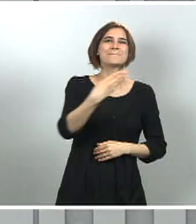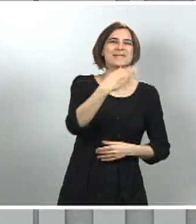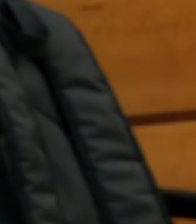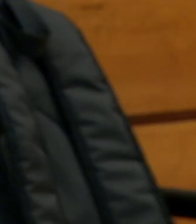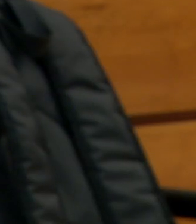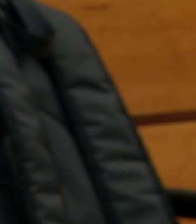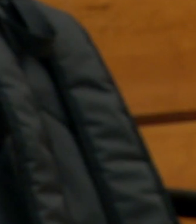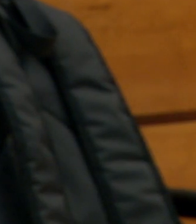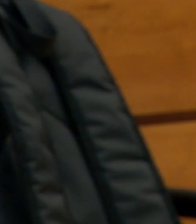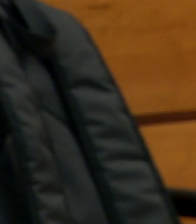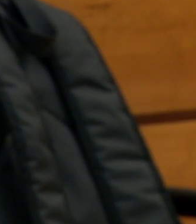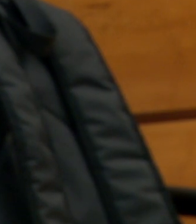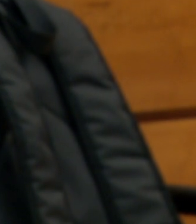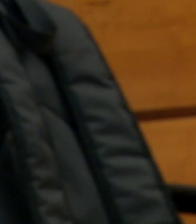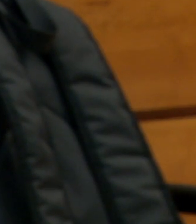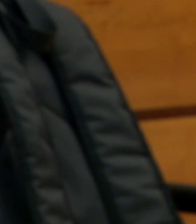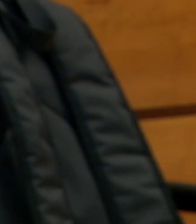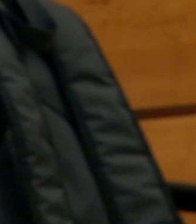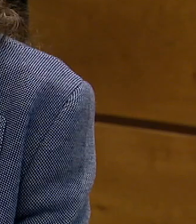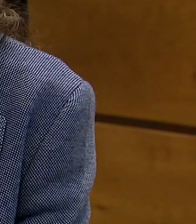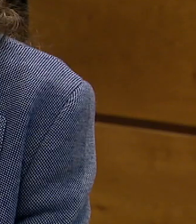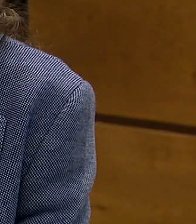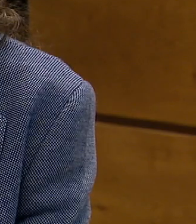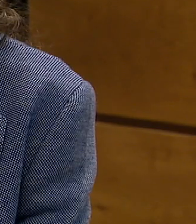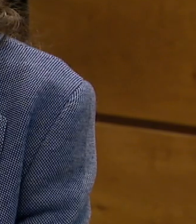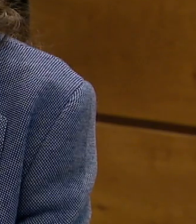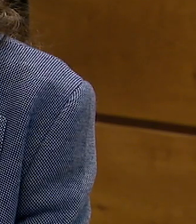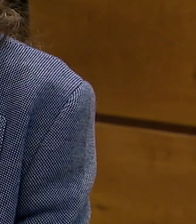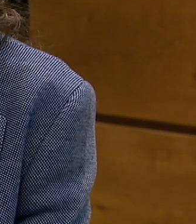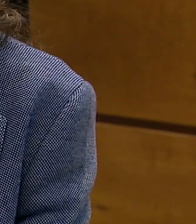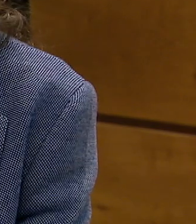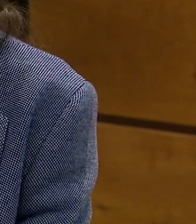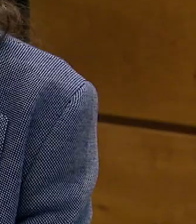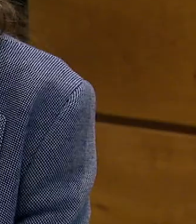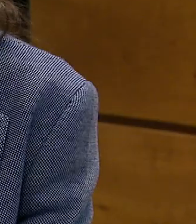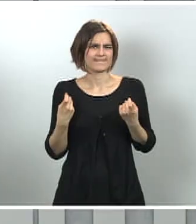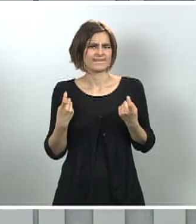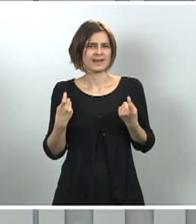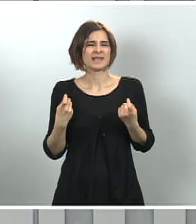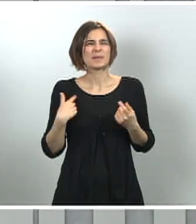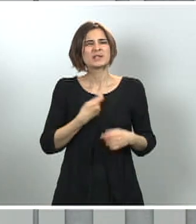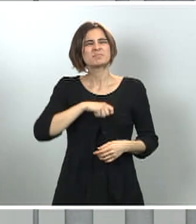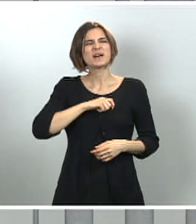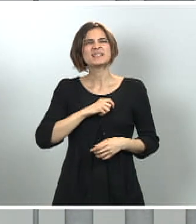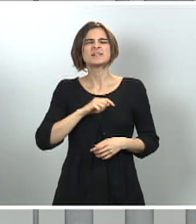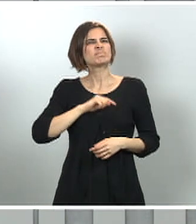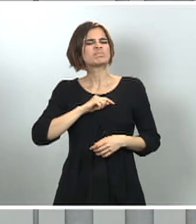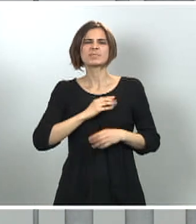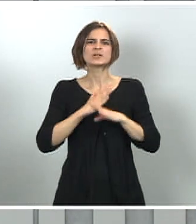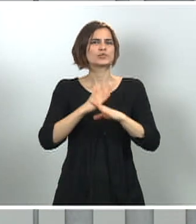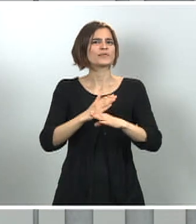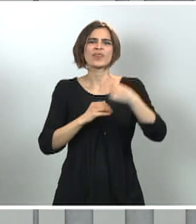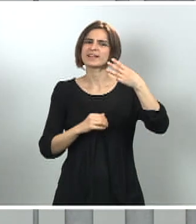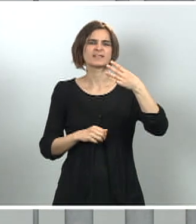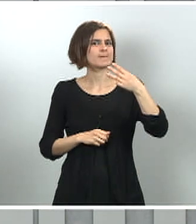estas son las cifras que afortunadamente se están discutiendo y que se han puesto sobre la mesa. Estamos seguros de que la Unión